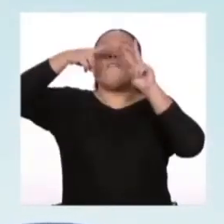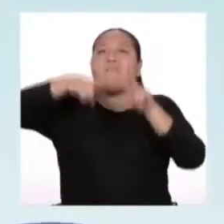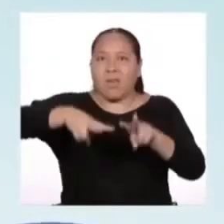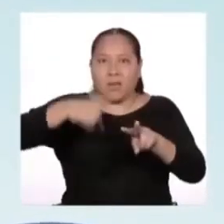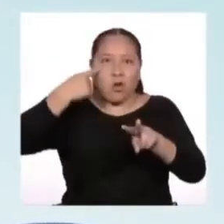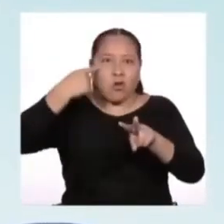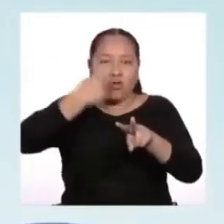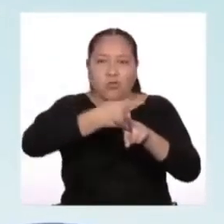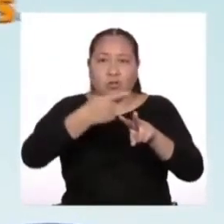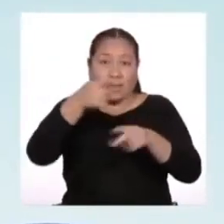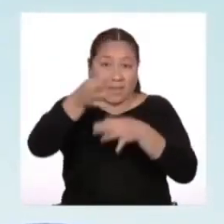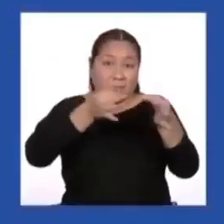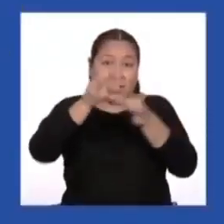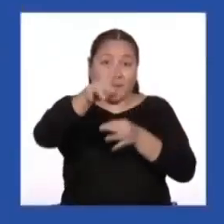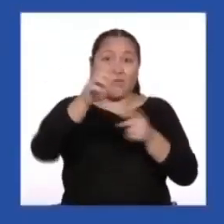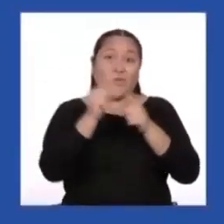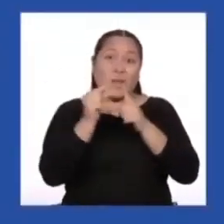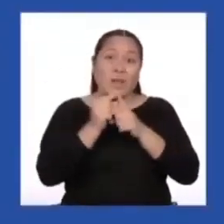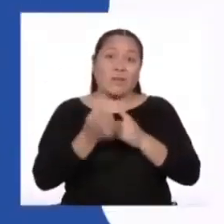palabras.